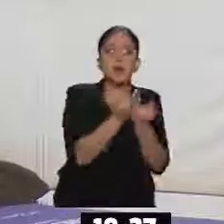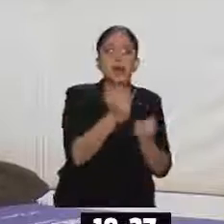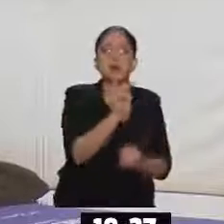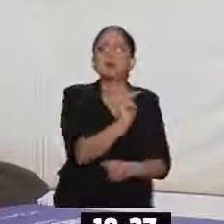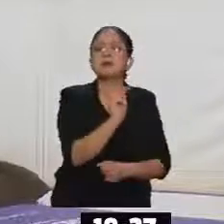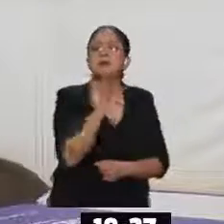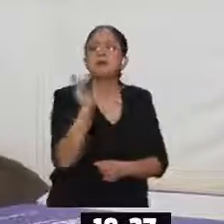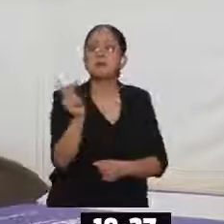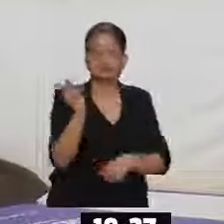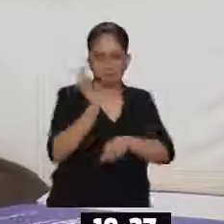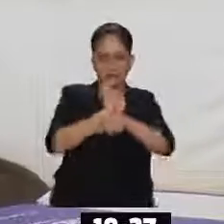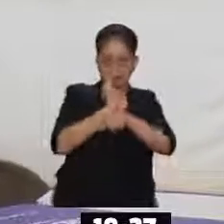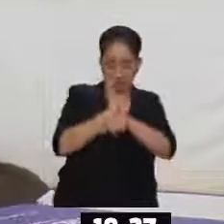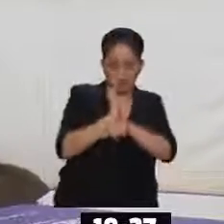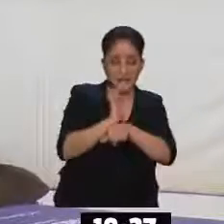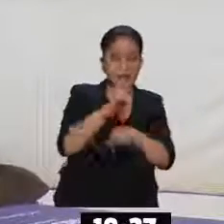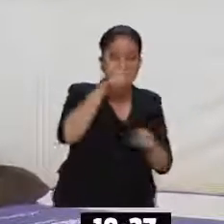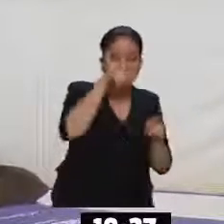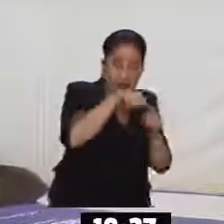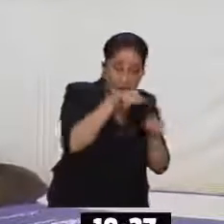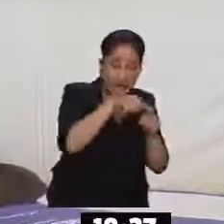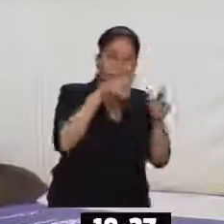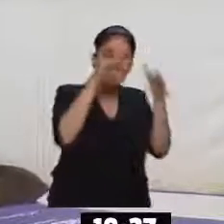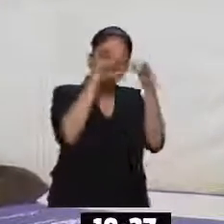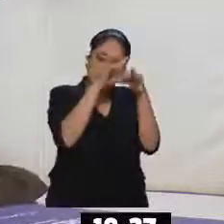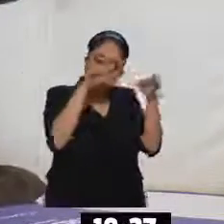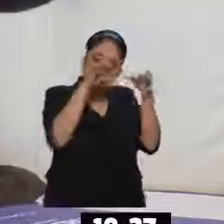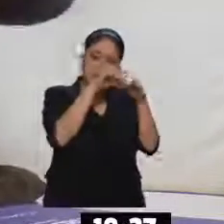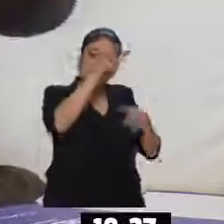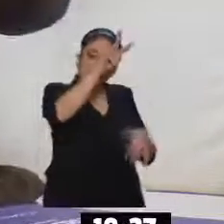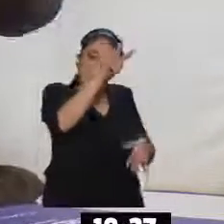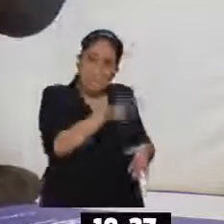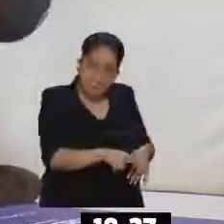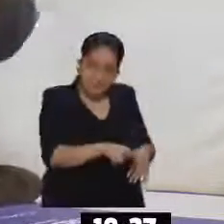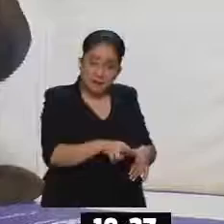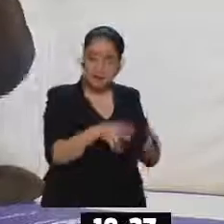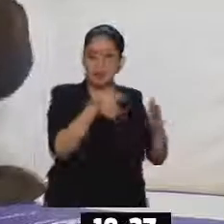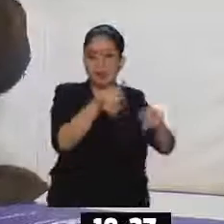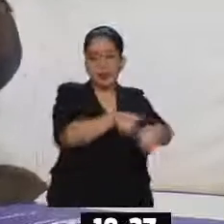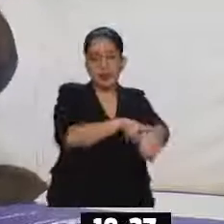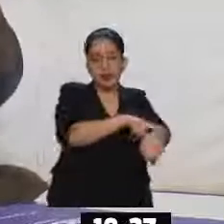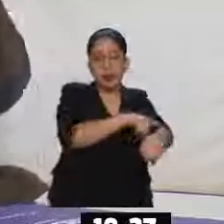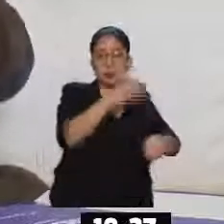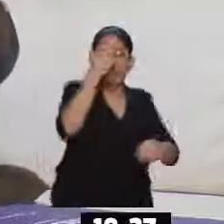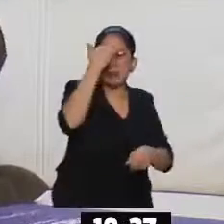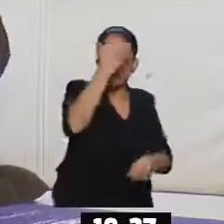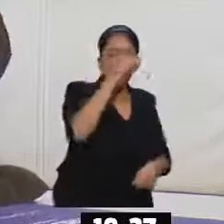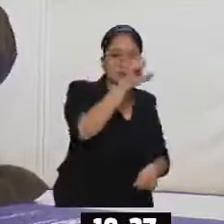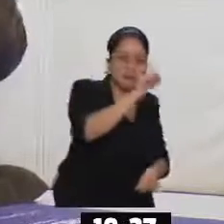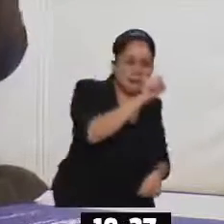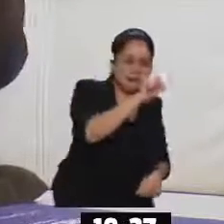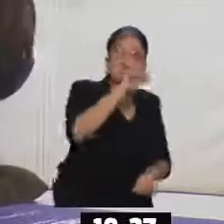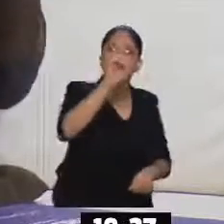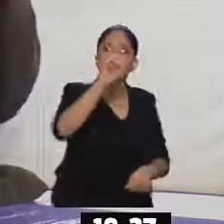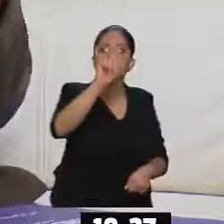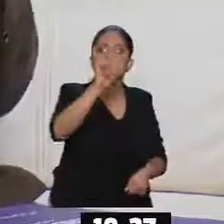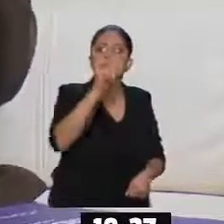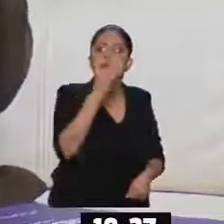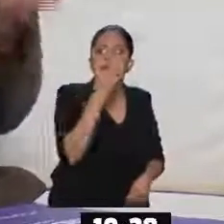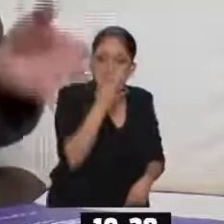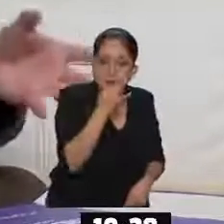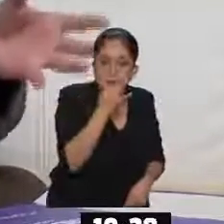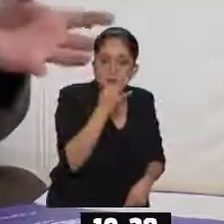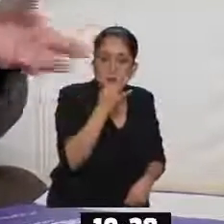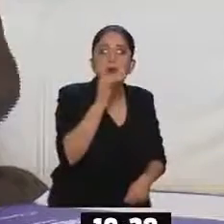que es, digamos, explorar la realidad, tiene igual que todas las películas, largometrajes de más de 60, 70 minutos. Medio y corto.